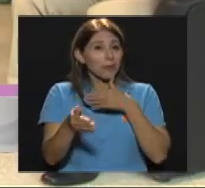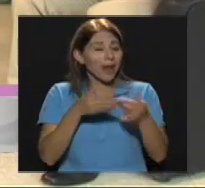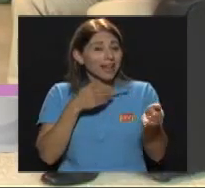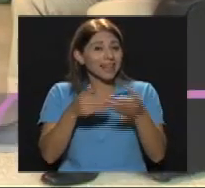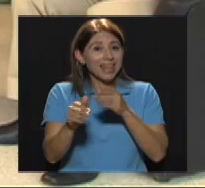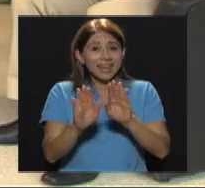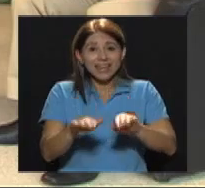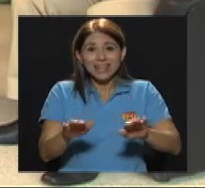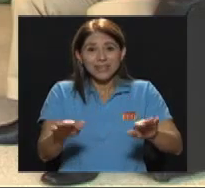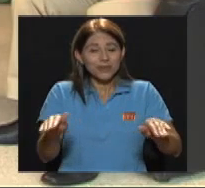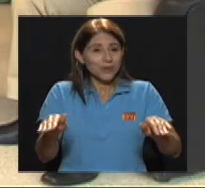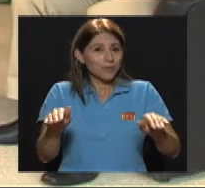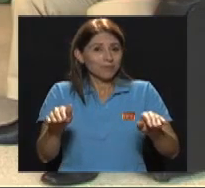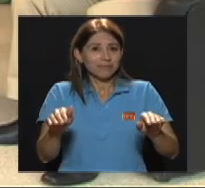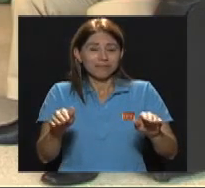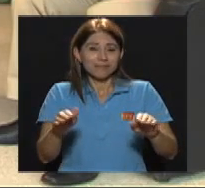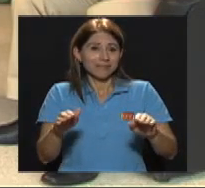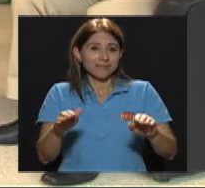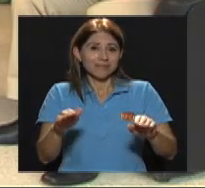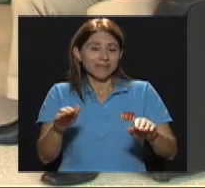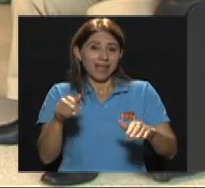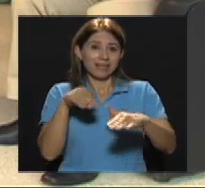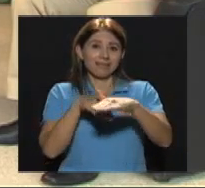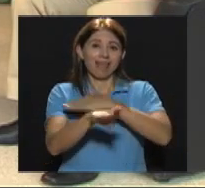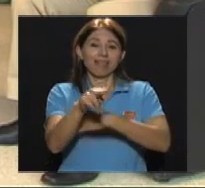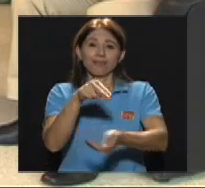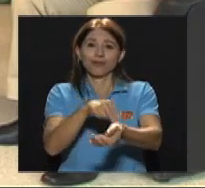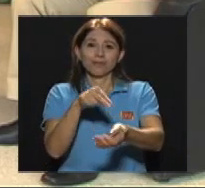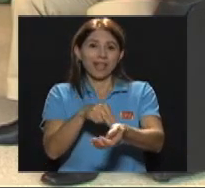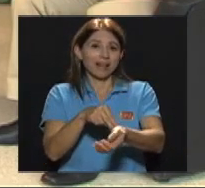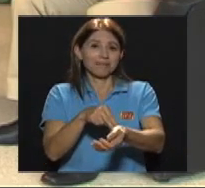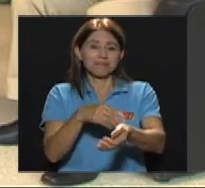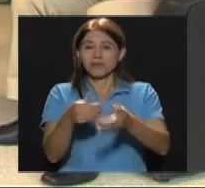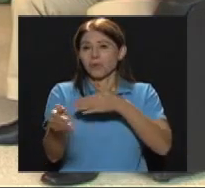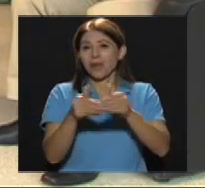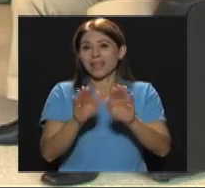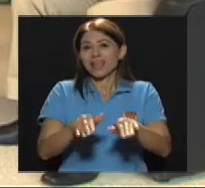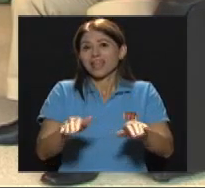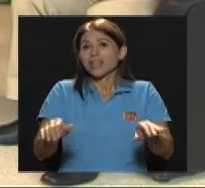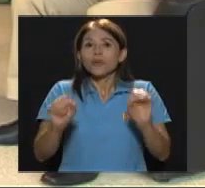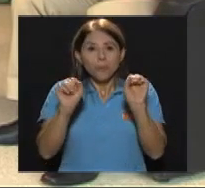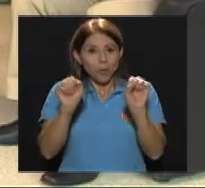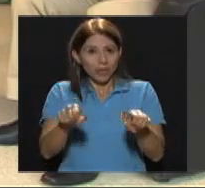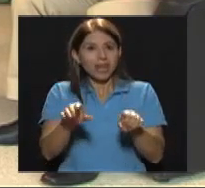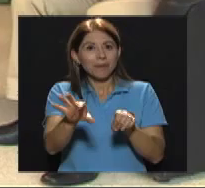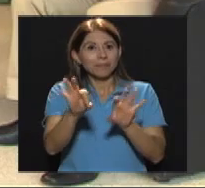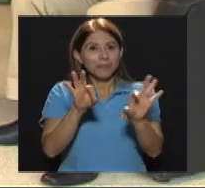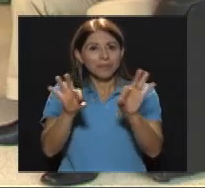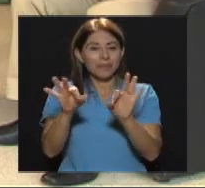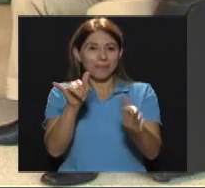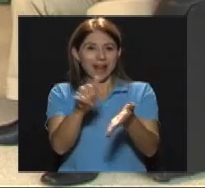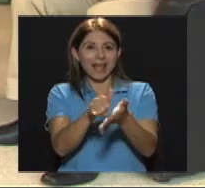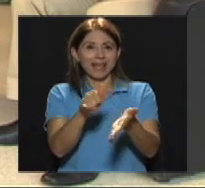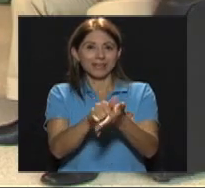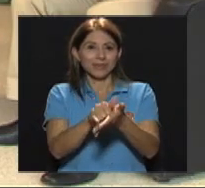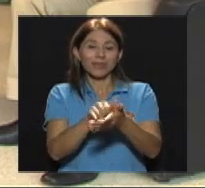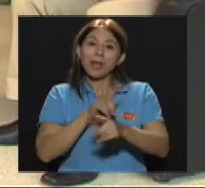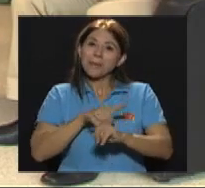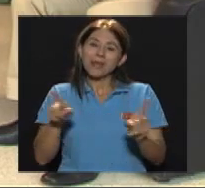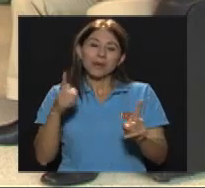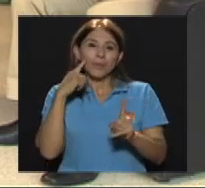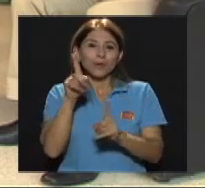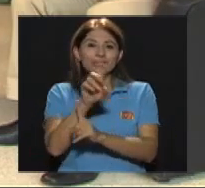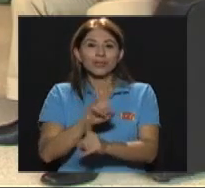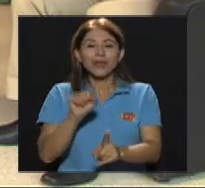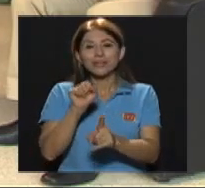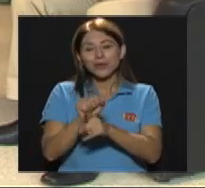Niño De los que Atendemos En el hospital Nacional de niños Es un candidato Por cuestiones De